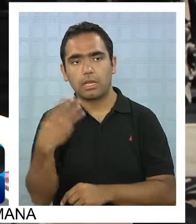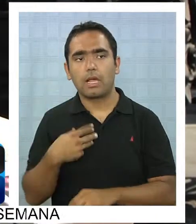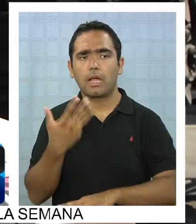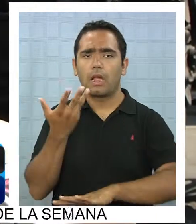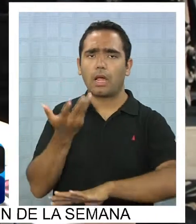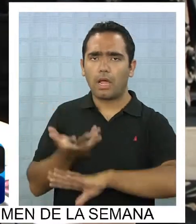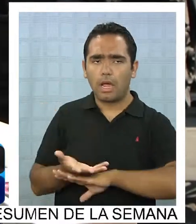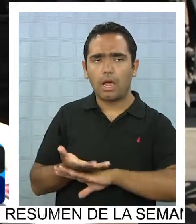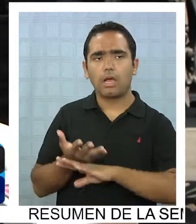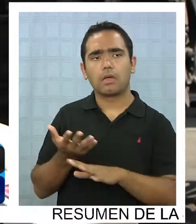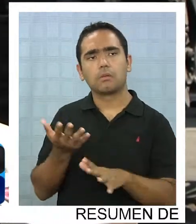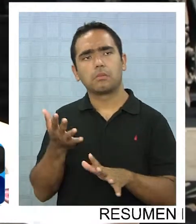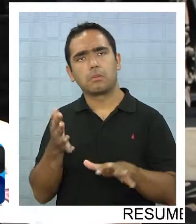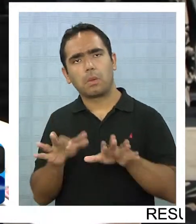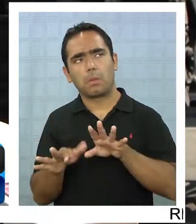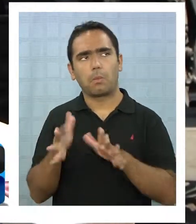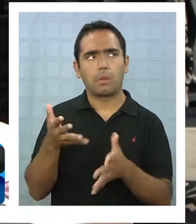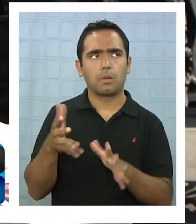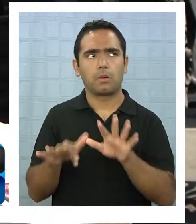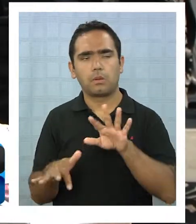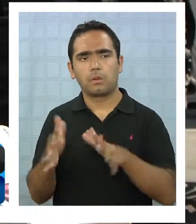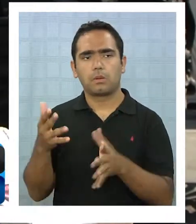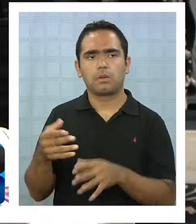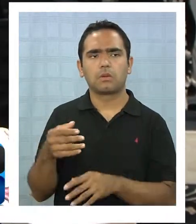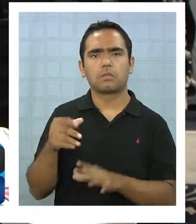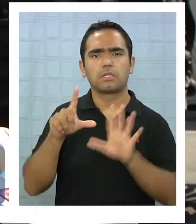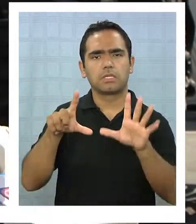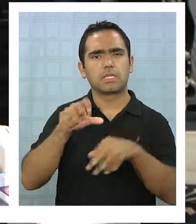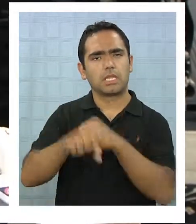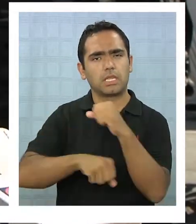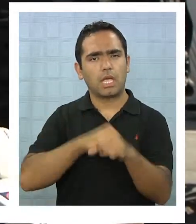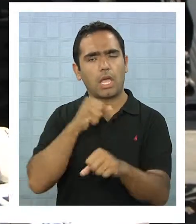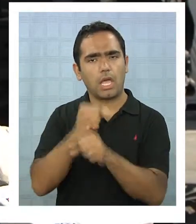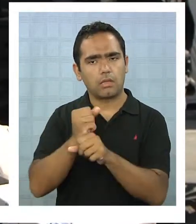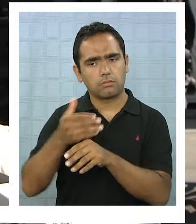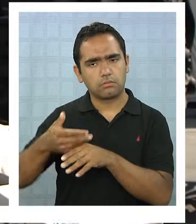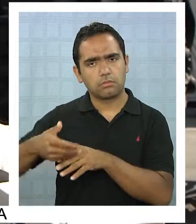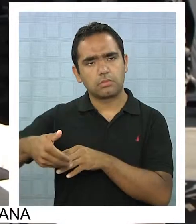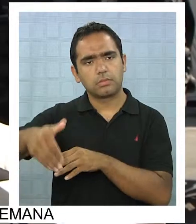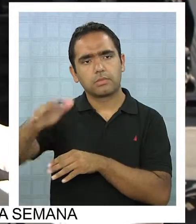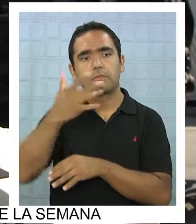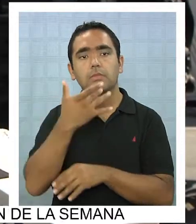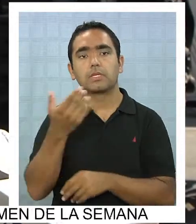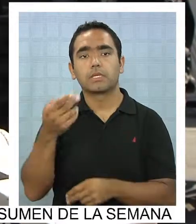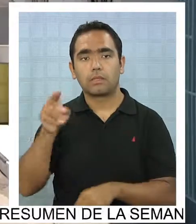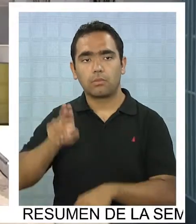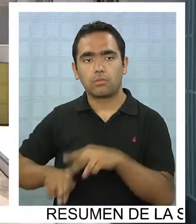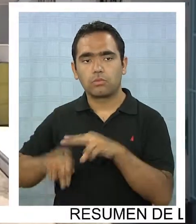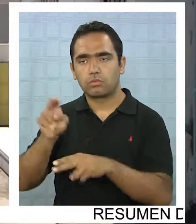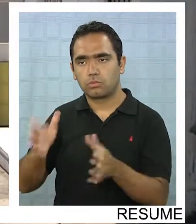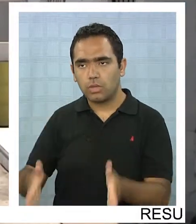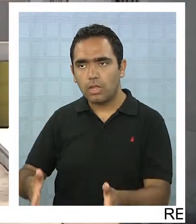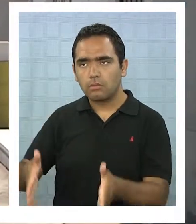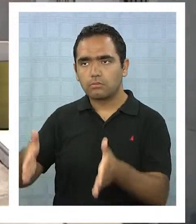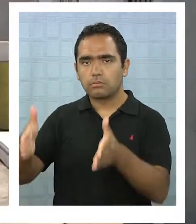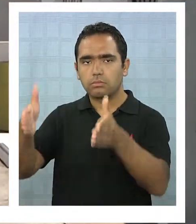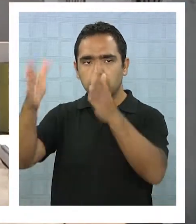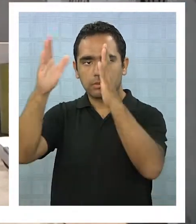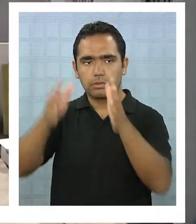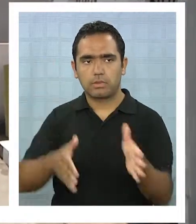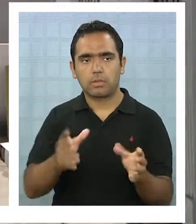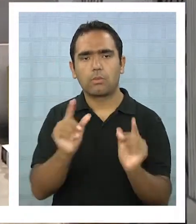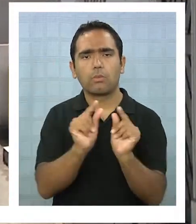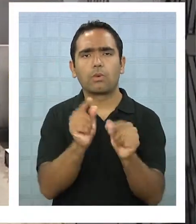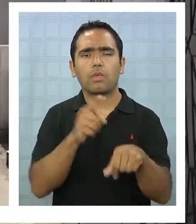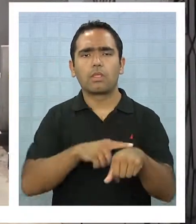tenemos alrededor, yo menos, más o menos, cálculo unos 7 años, porque estamos construyendo los cuerpos de Nicho, o sea, hace poco